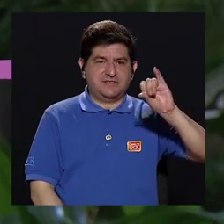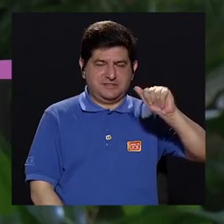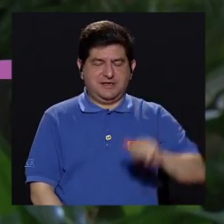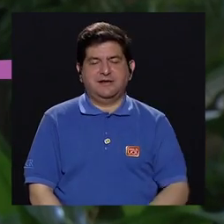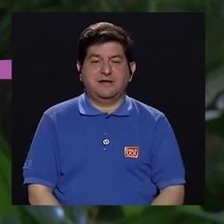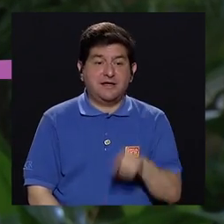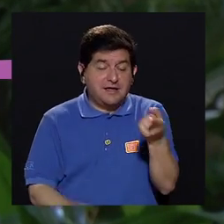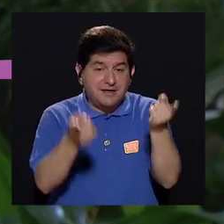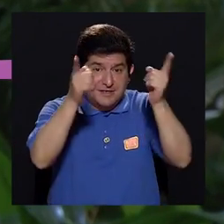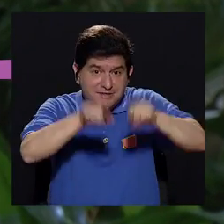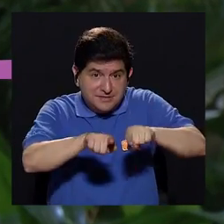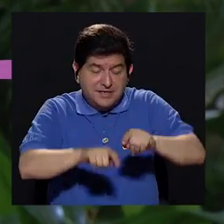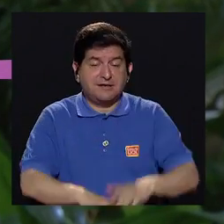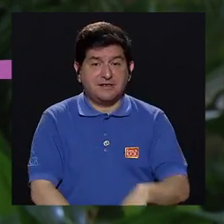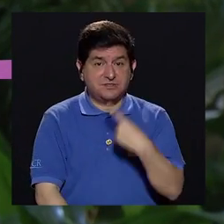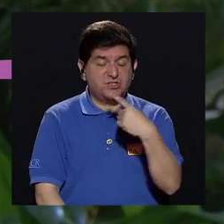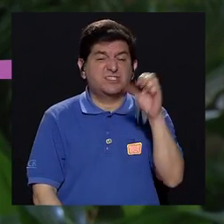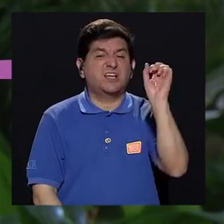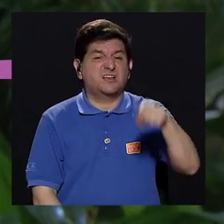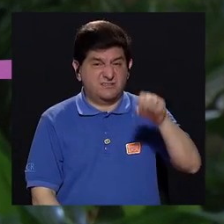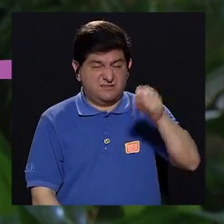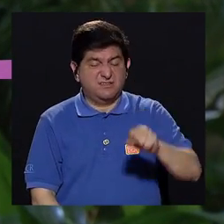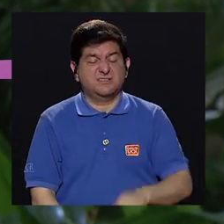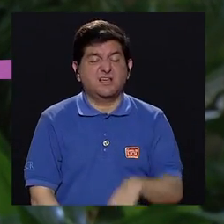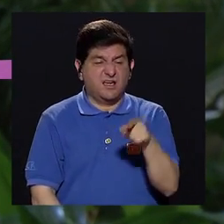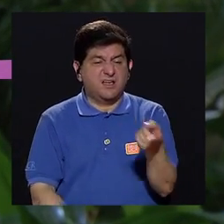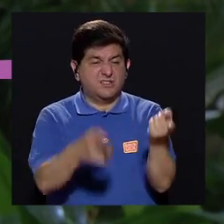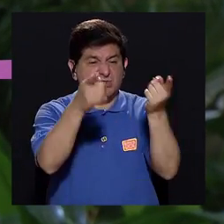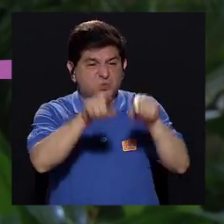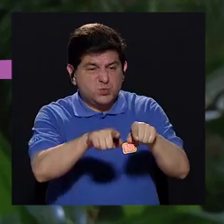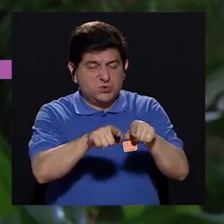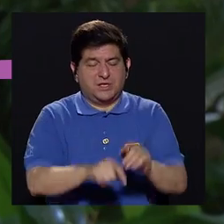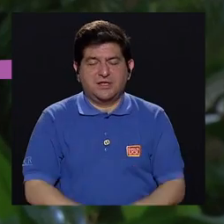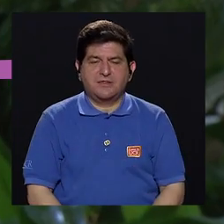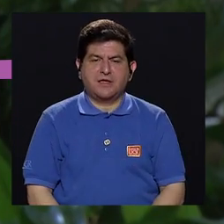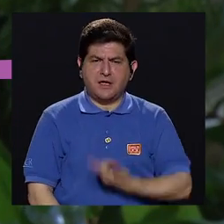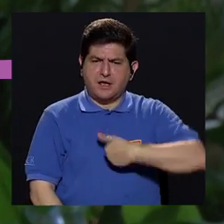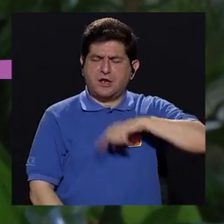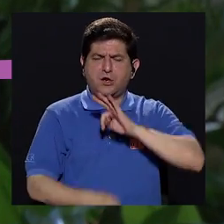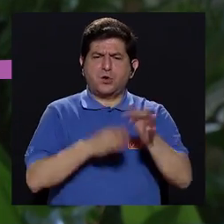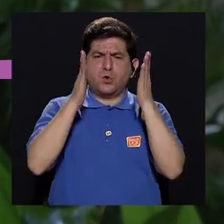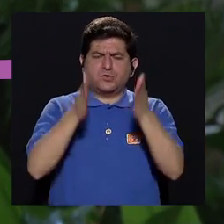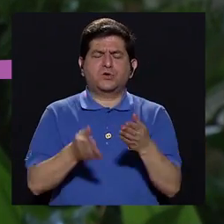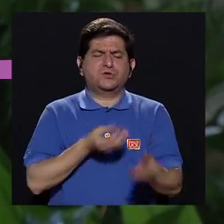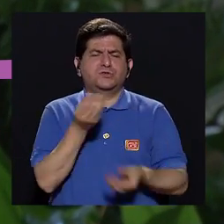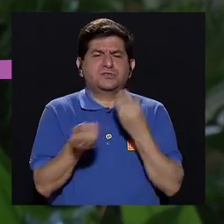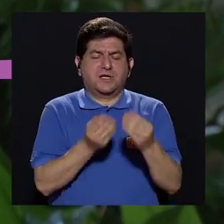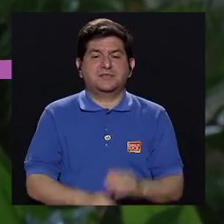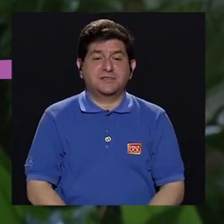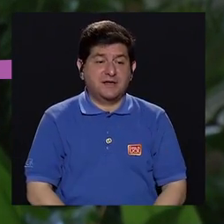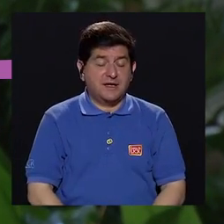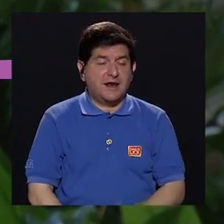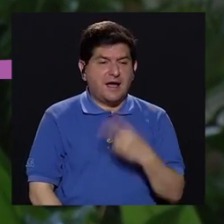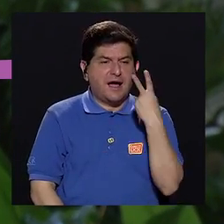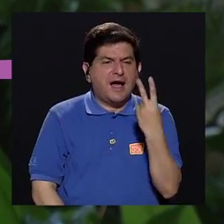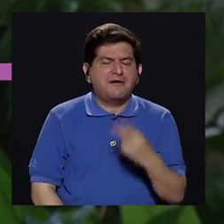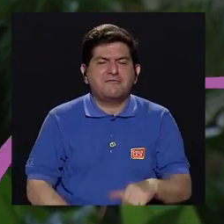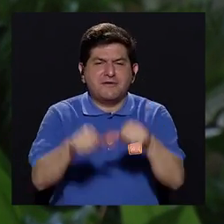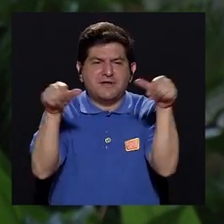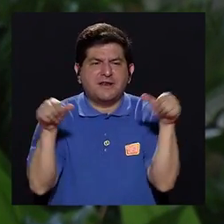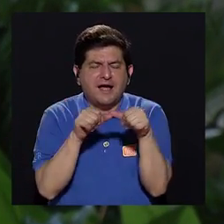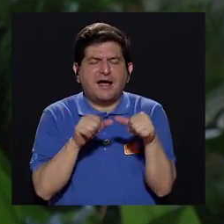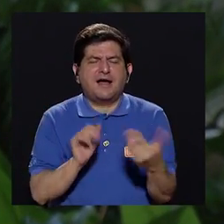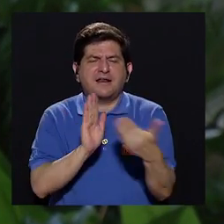lesión y se puede afirmar, sí va a presentarlo. ¿Qué nos corresponde a los terapeutas? Bueno, determinar qué áreas están más